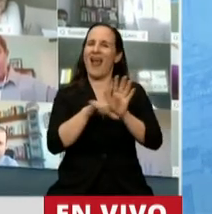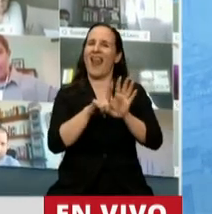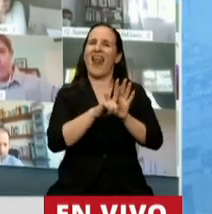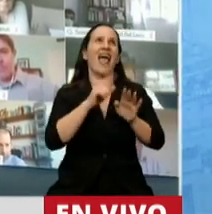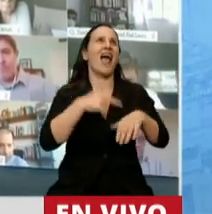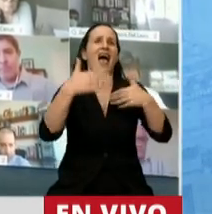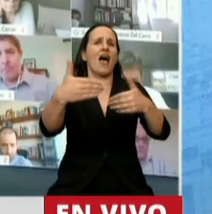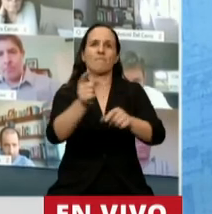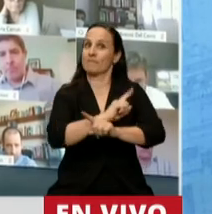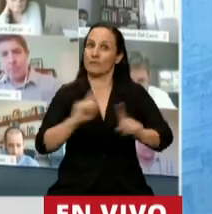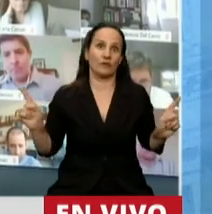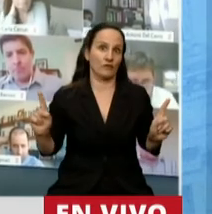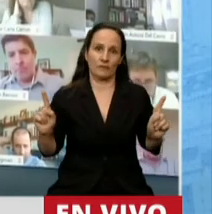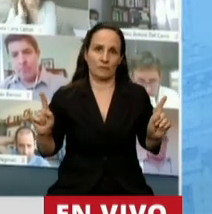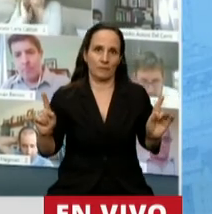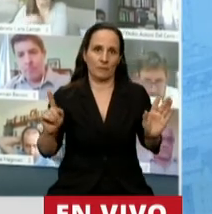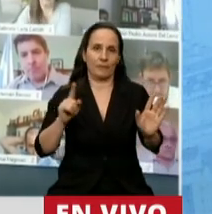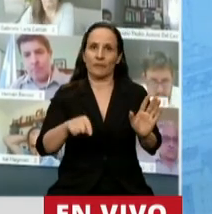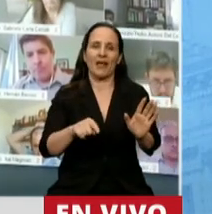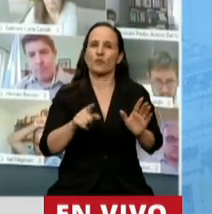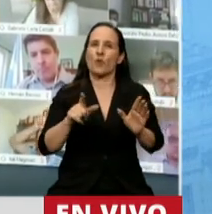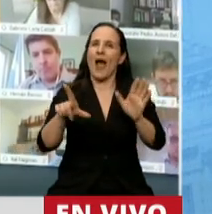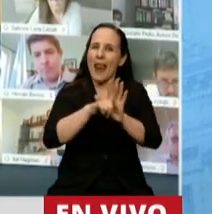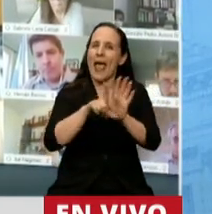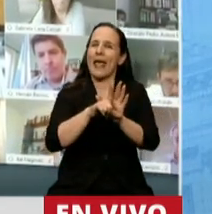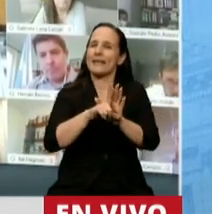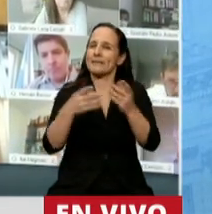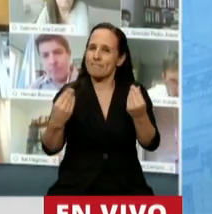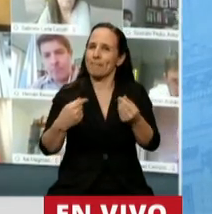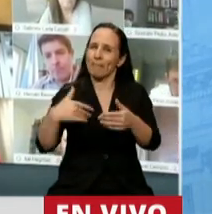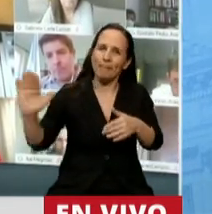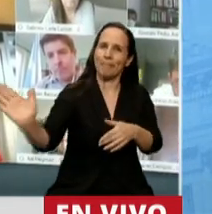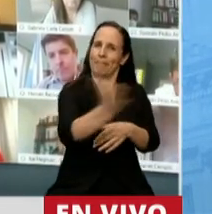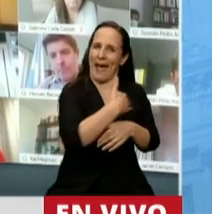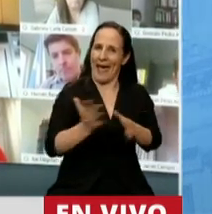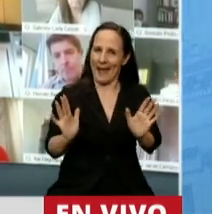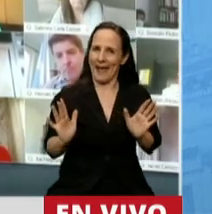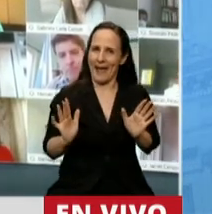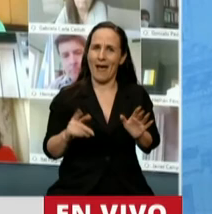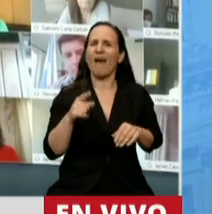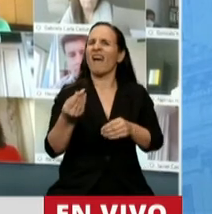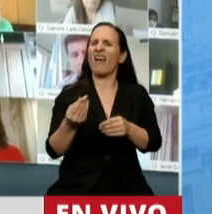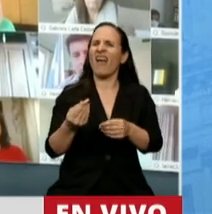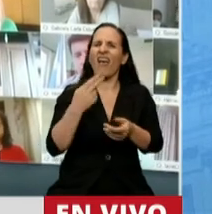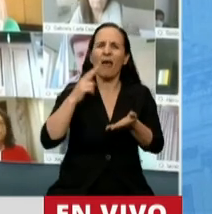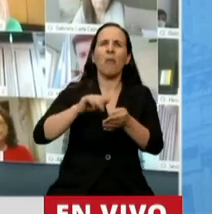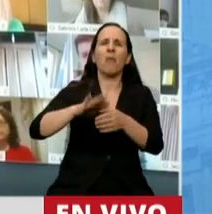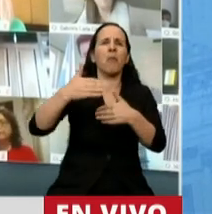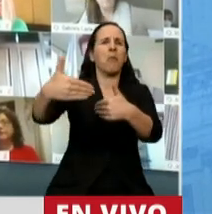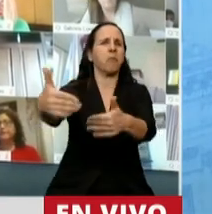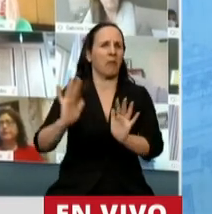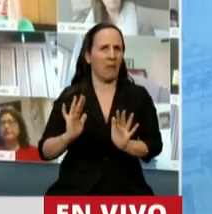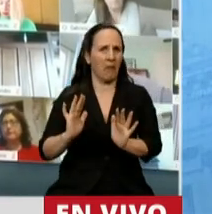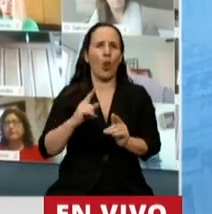prórroga, que es amplia, que es inclusiva, y que es una moratoria, no un plan de salvataje. Así